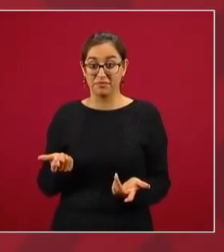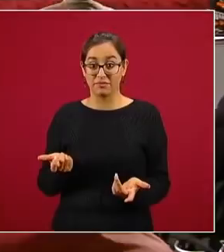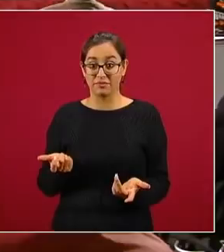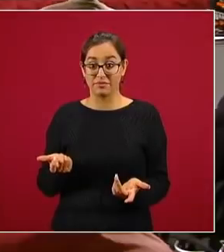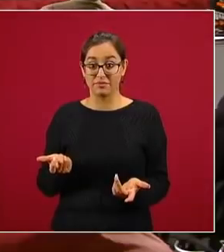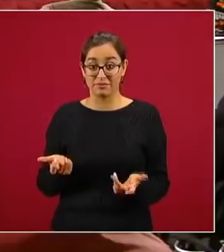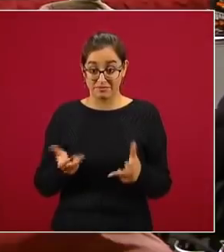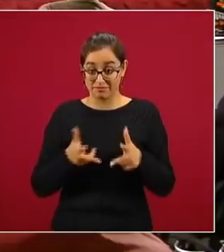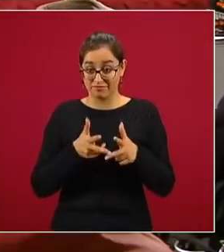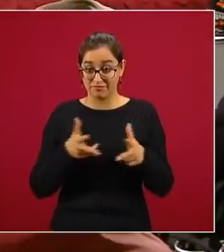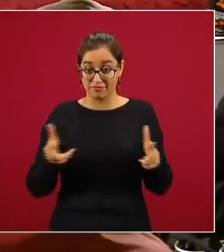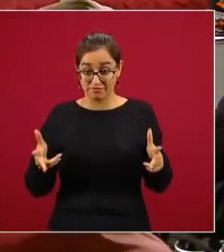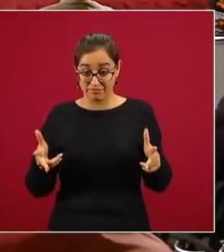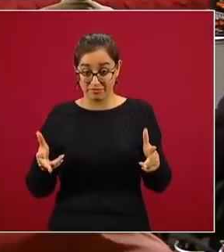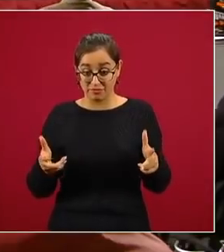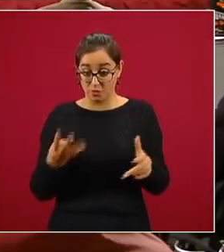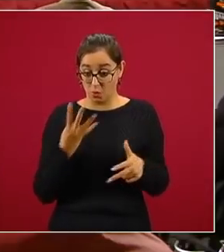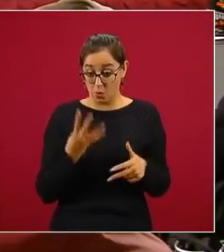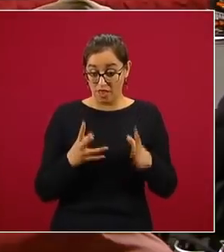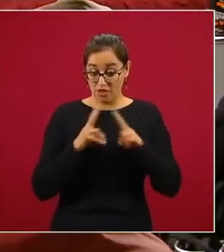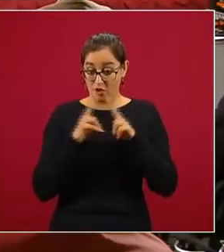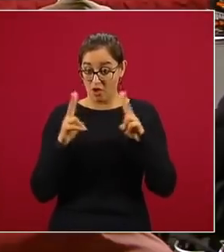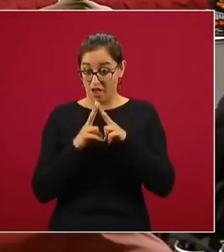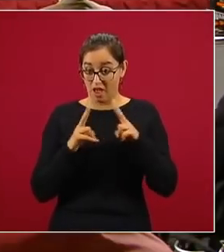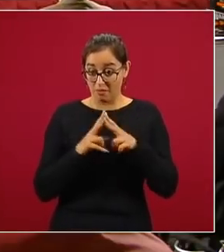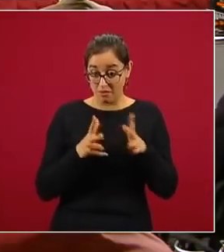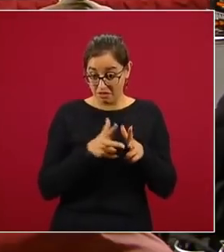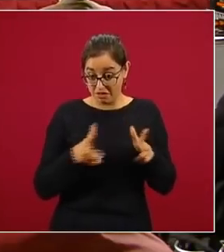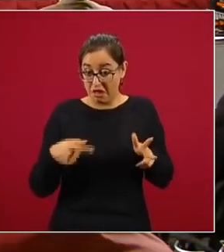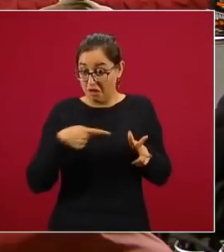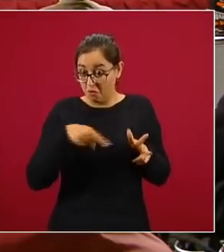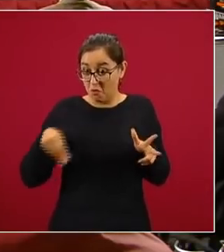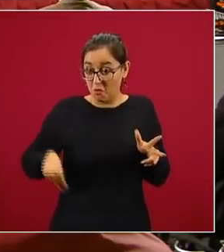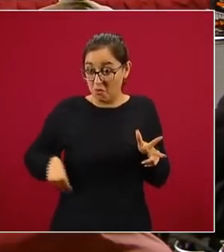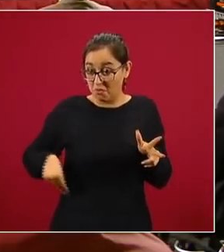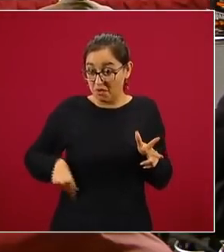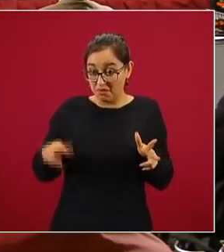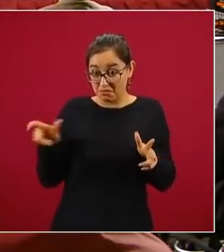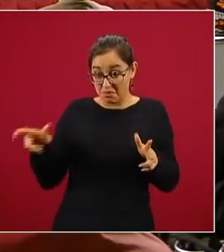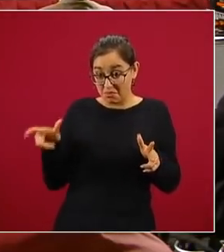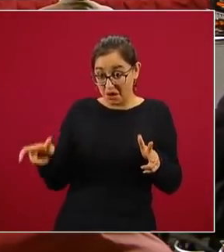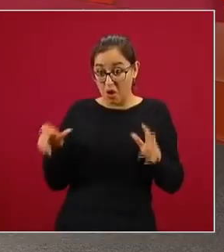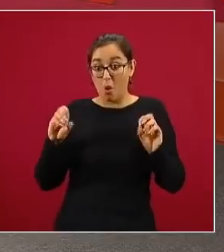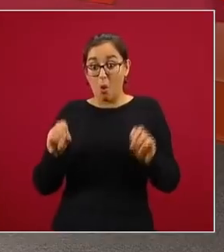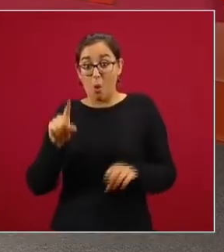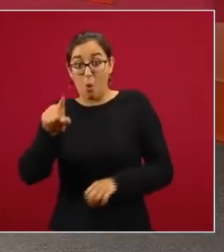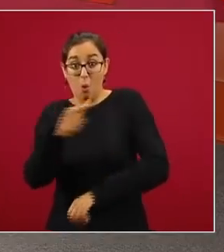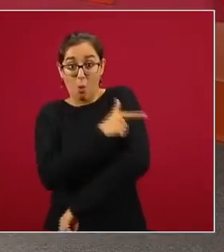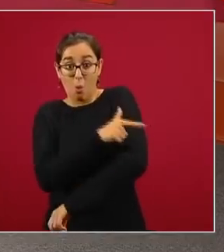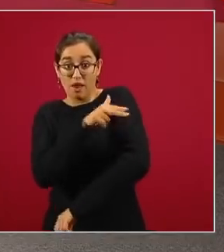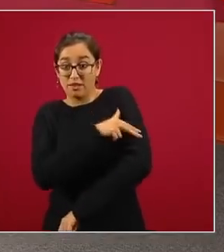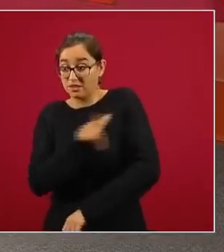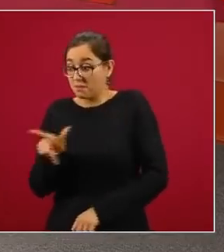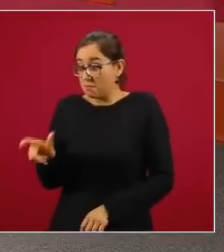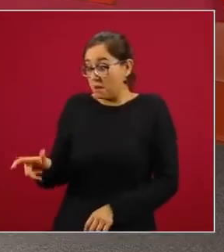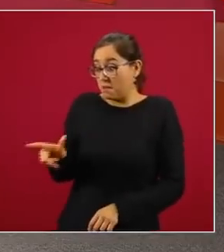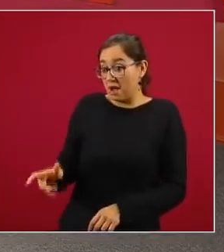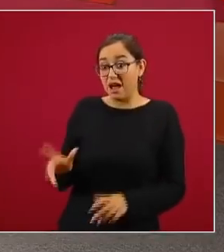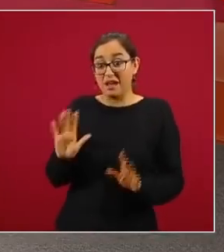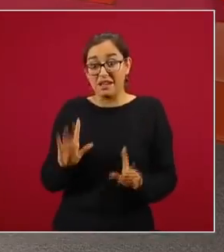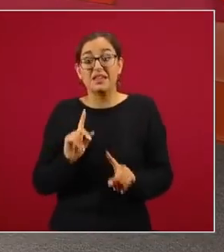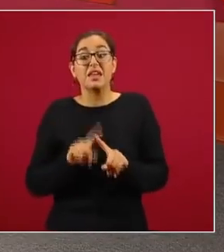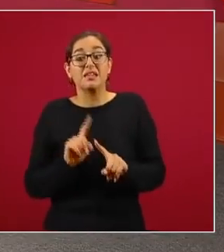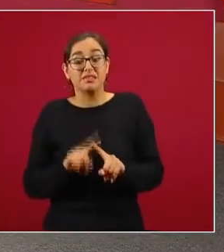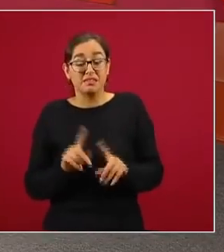un miembro de la Guardia Nacional, eso, sí, eso se sostiene que un miembro de la